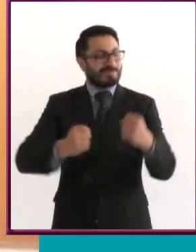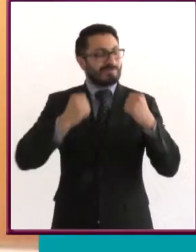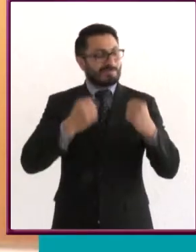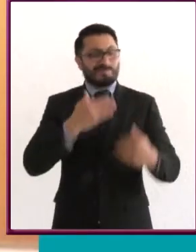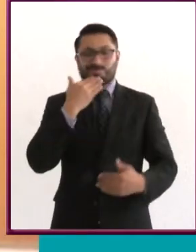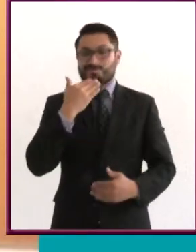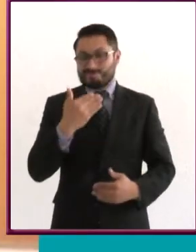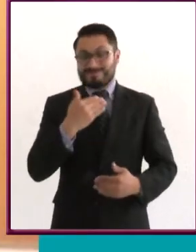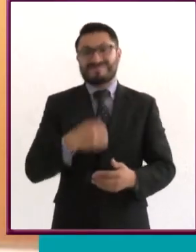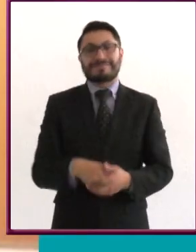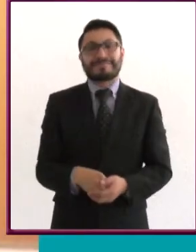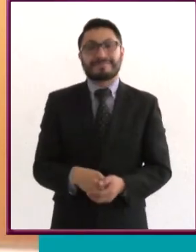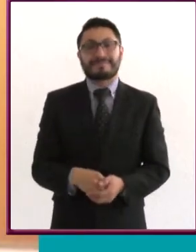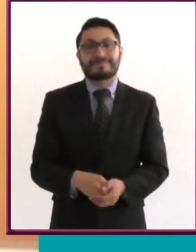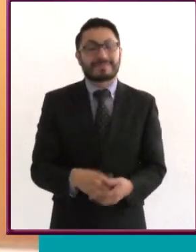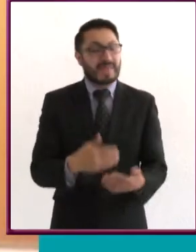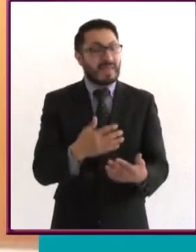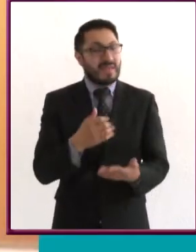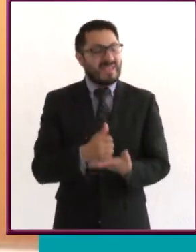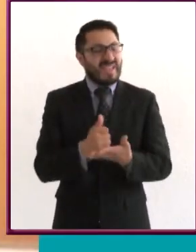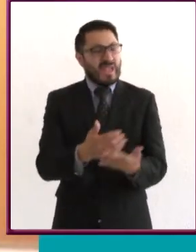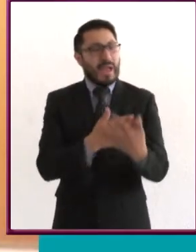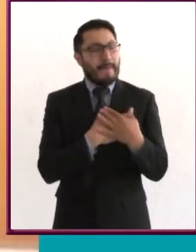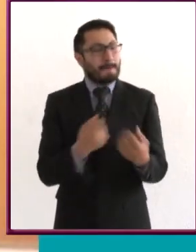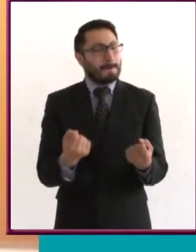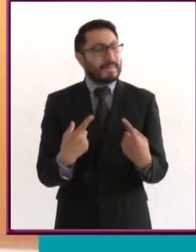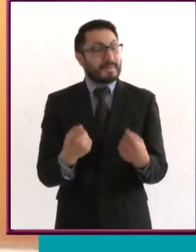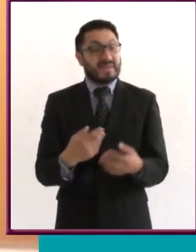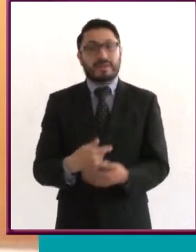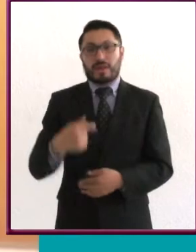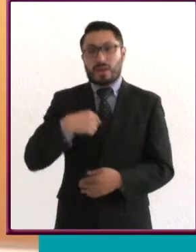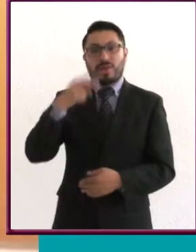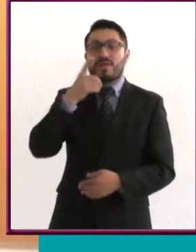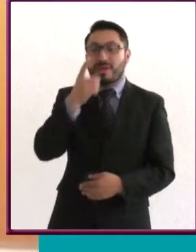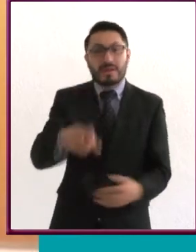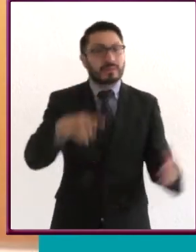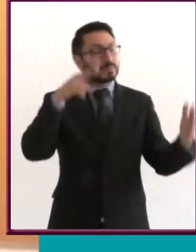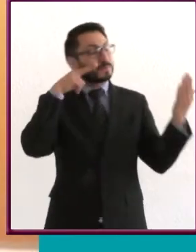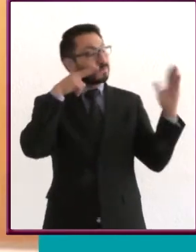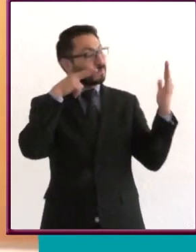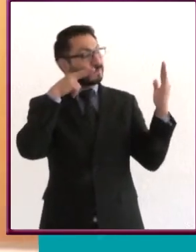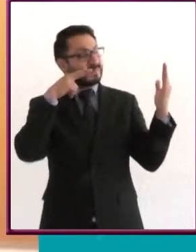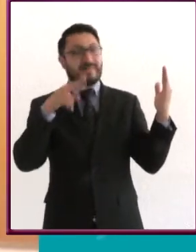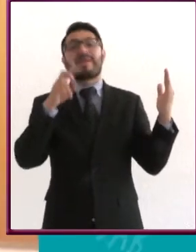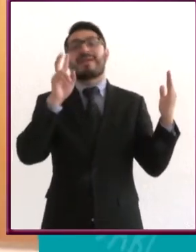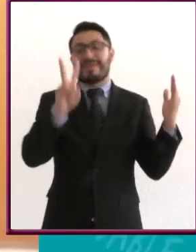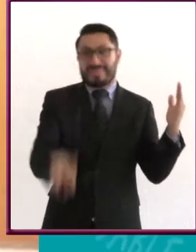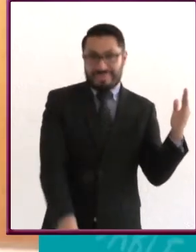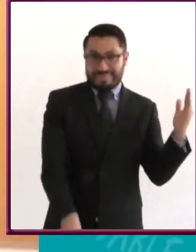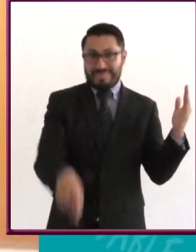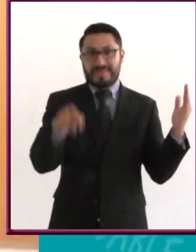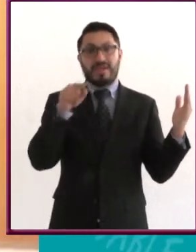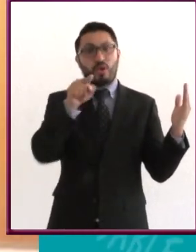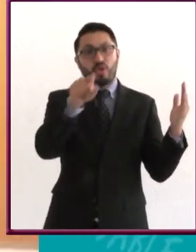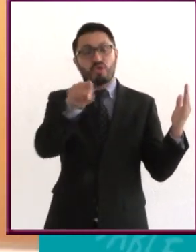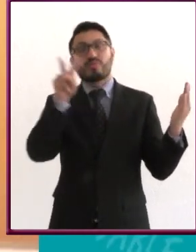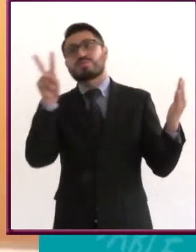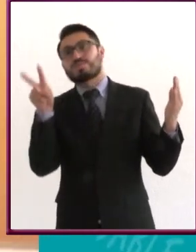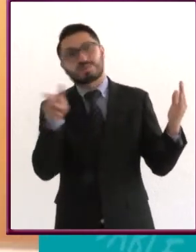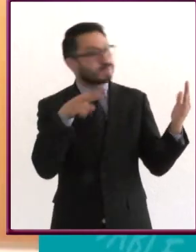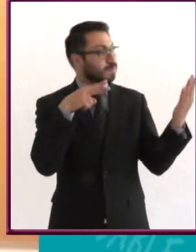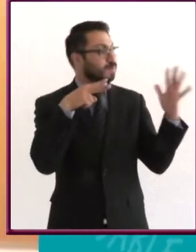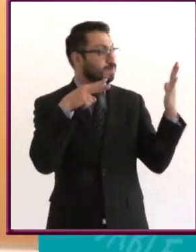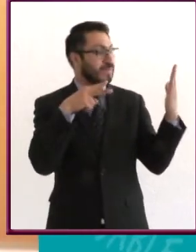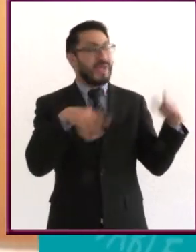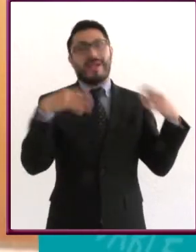Justamente creo que lo primero que les diría es véanse al espejo. Les puedo asegurar que la primera vez que lo hagan